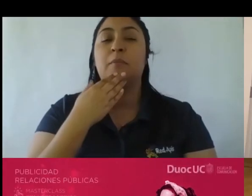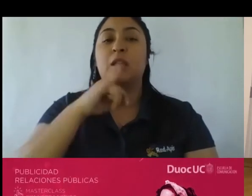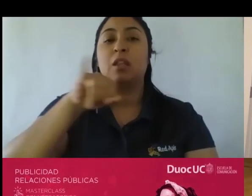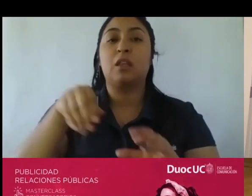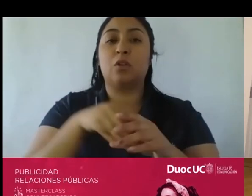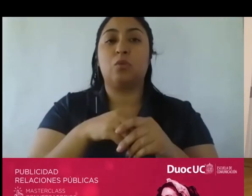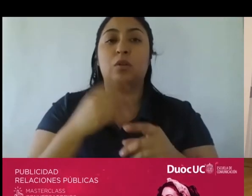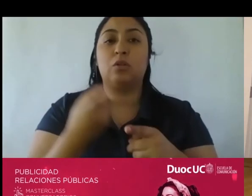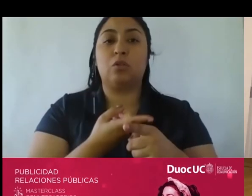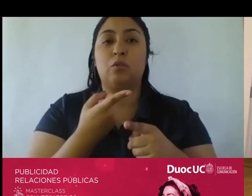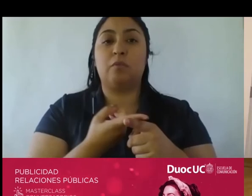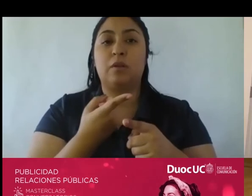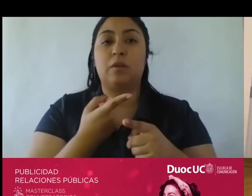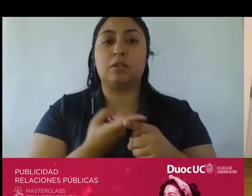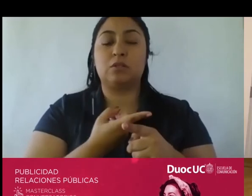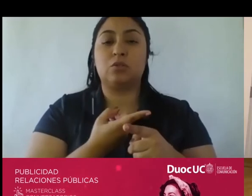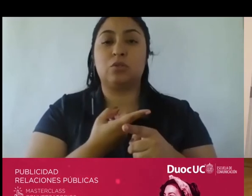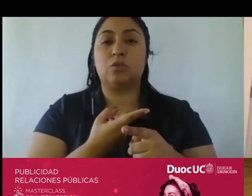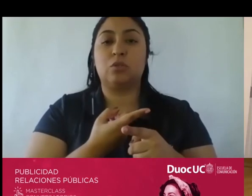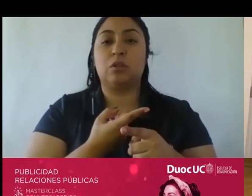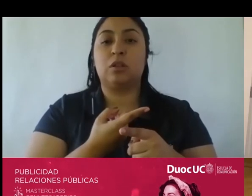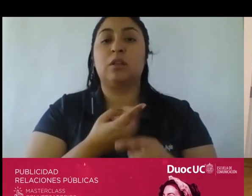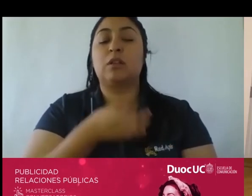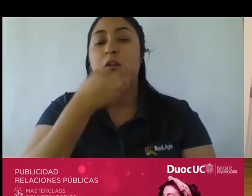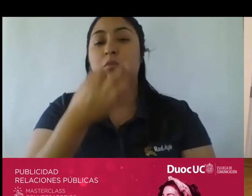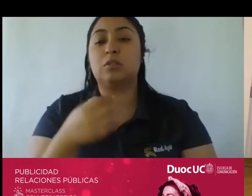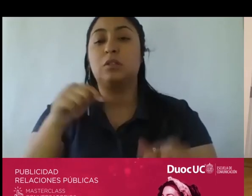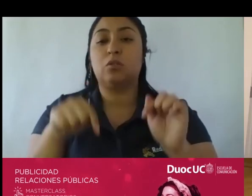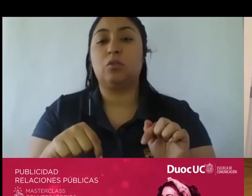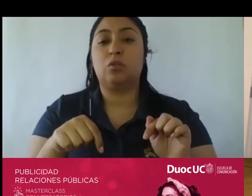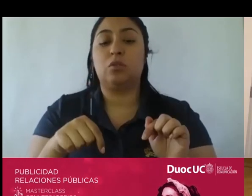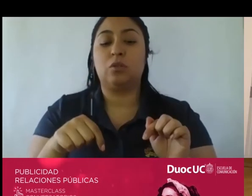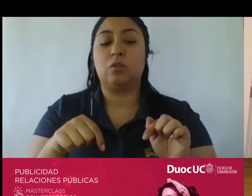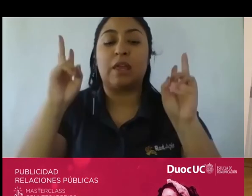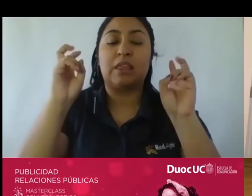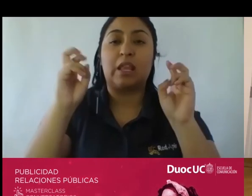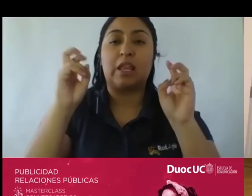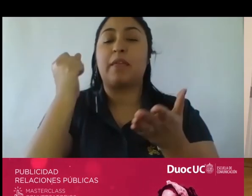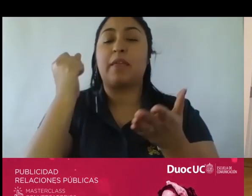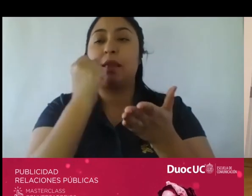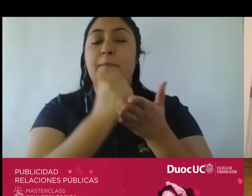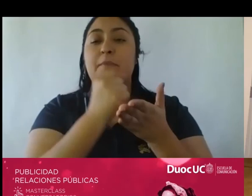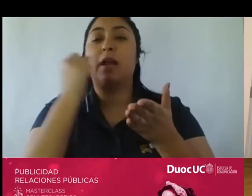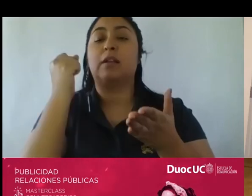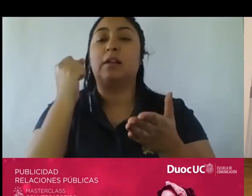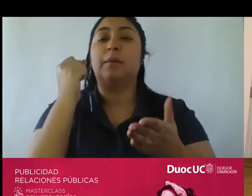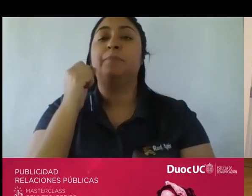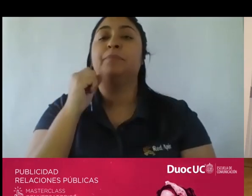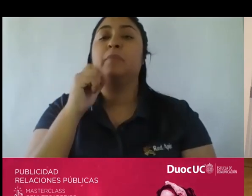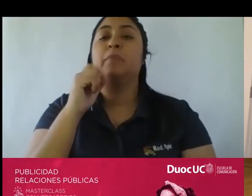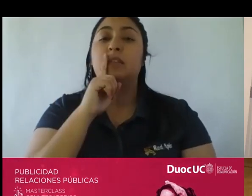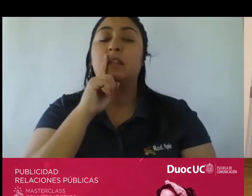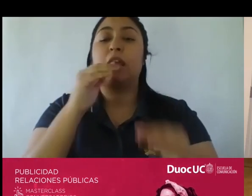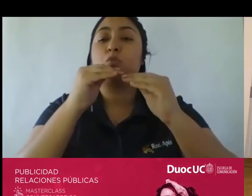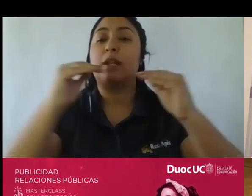un poco en la conversación que estábamos planteando hoy día en términos de marcas que parece que tienen que tener un estándar ético también